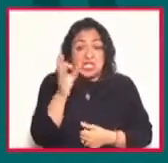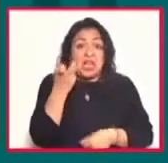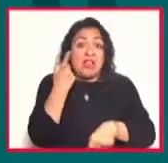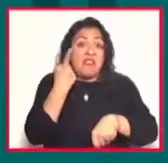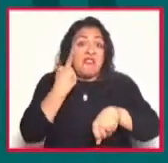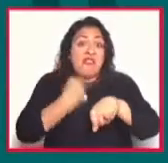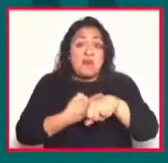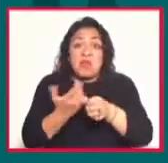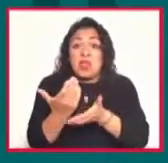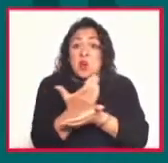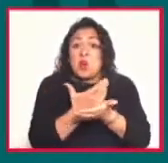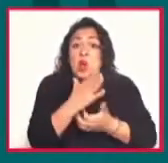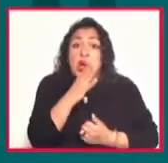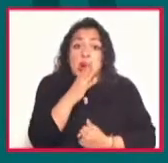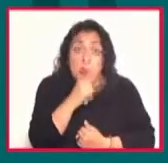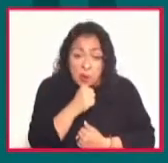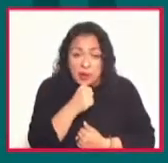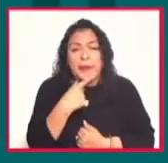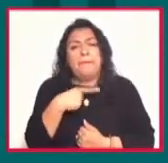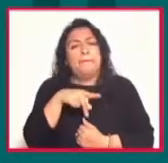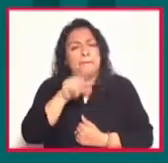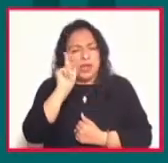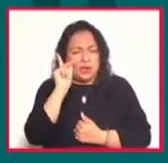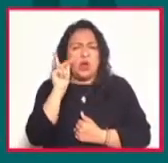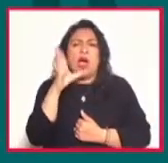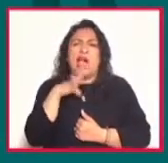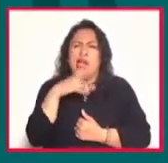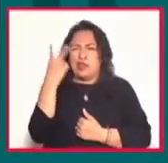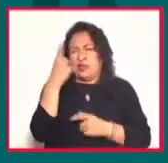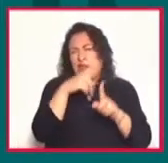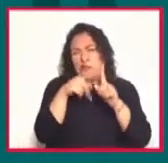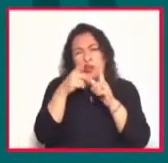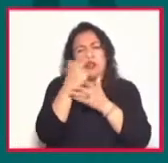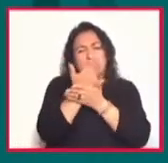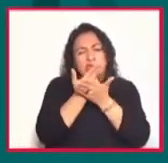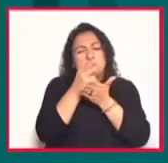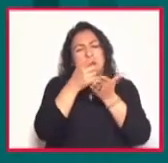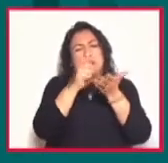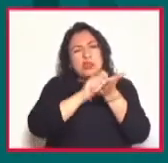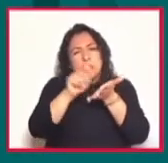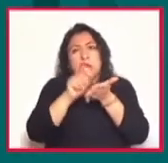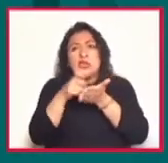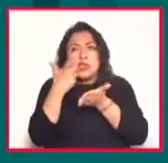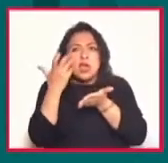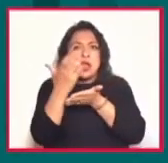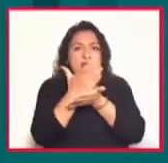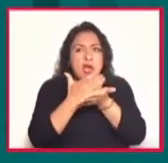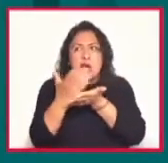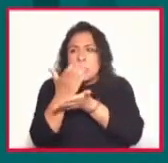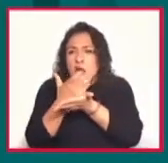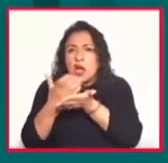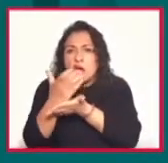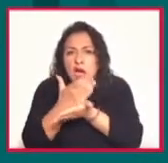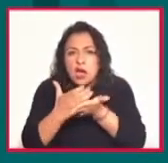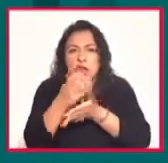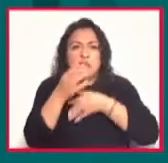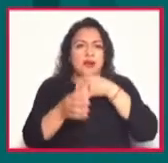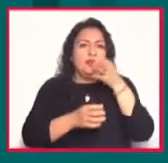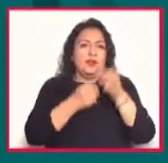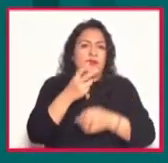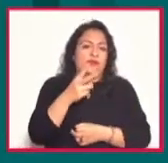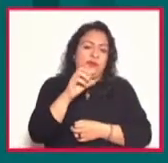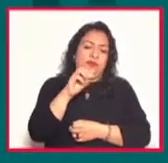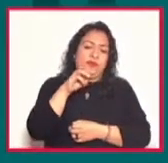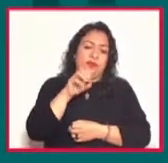incurable. Sin embargo, a través de su obra, buscó esa cura incesantemente. Noticias 22, Omar Vera.